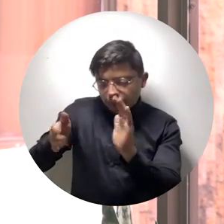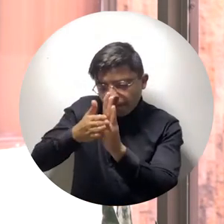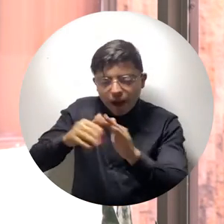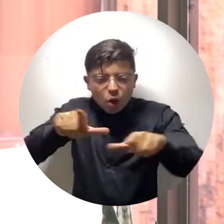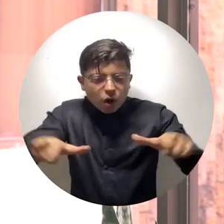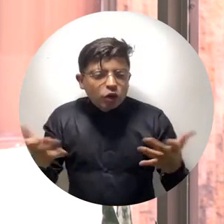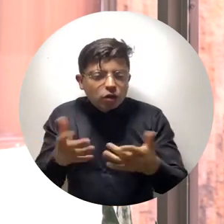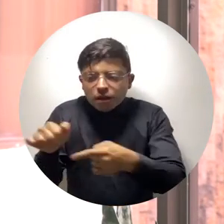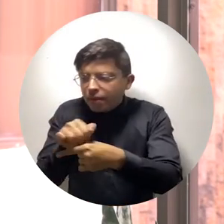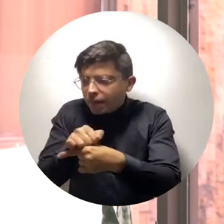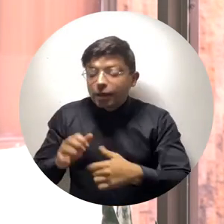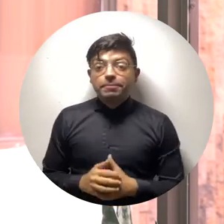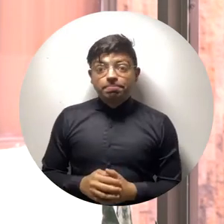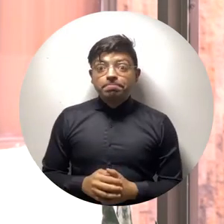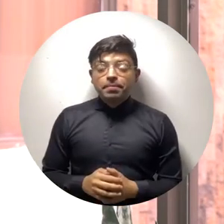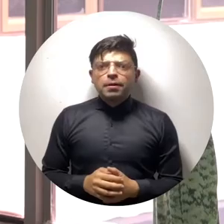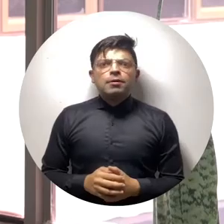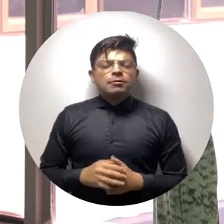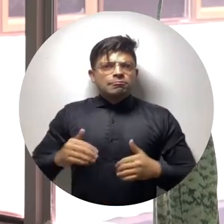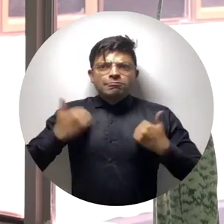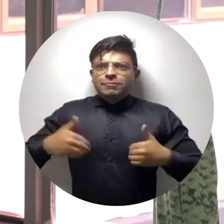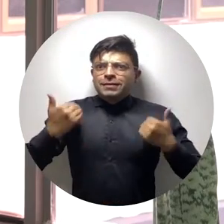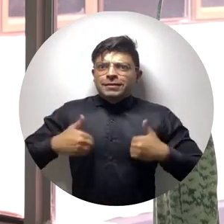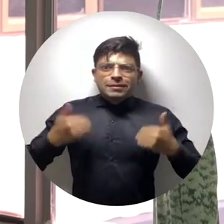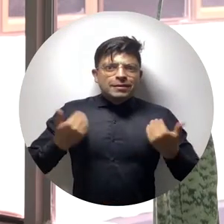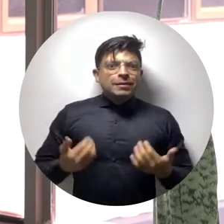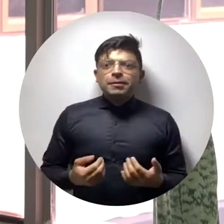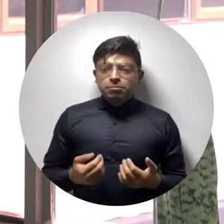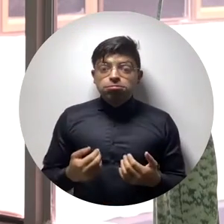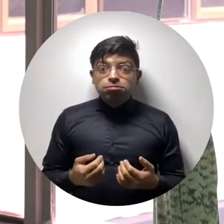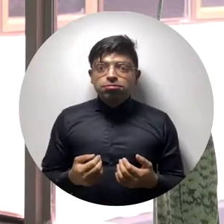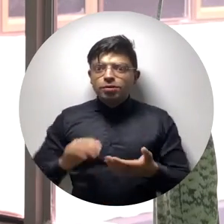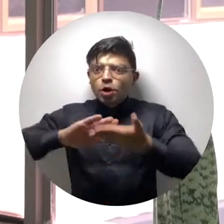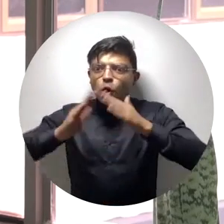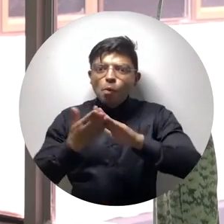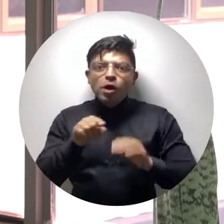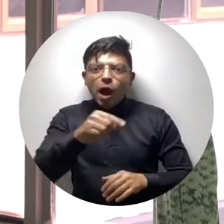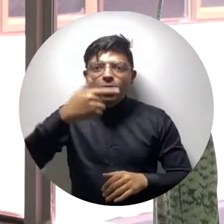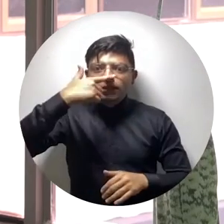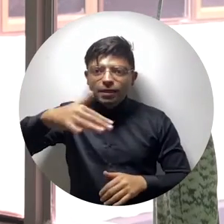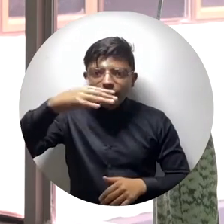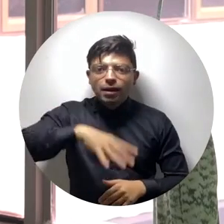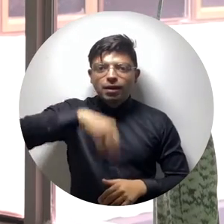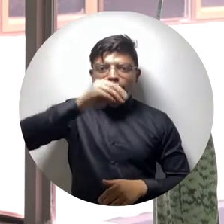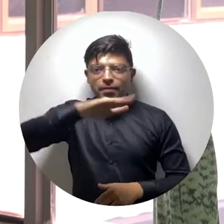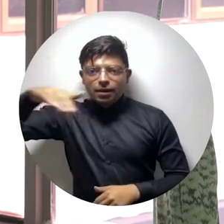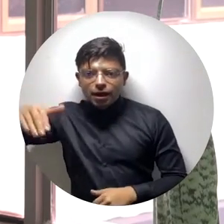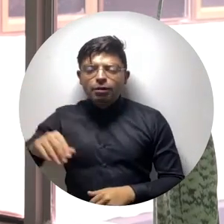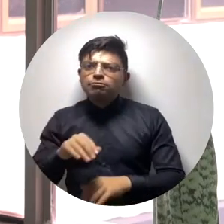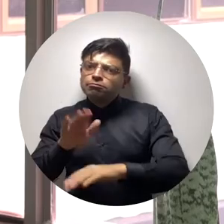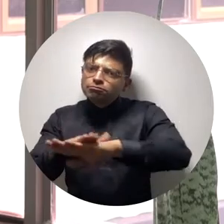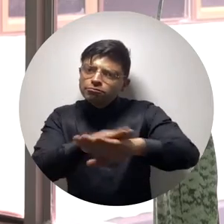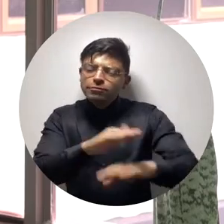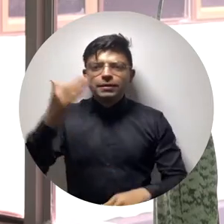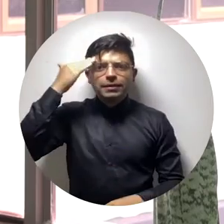de los lugares donde se realizan las prácticas. Con gran satisfacción queremos que la comunidad samaria, magdalenense,